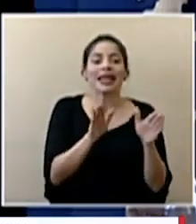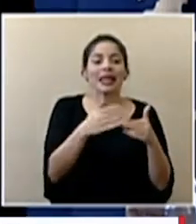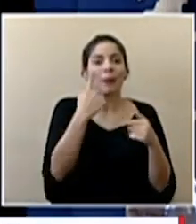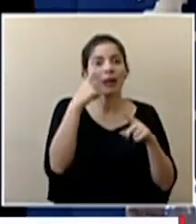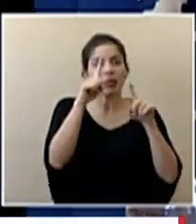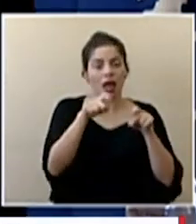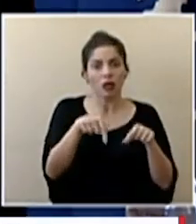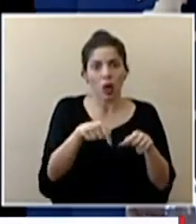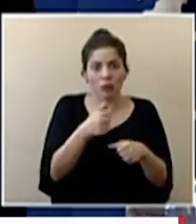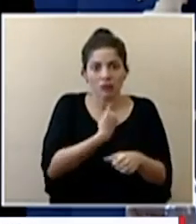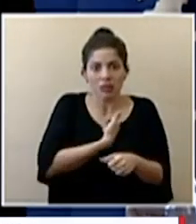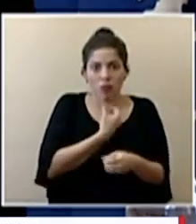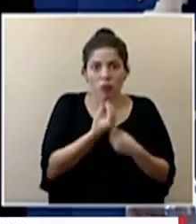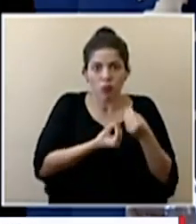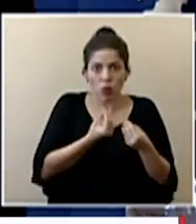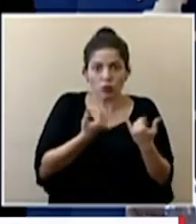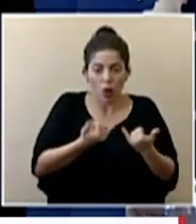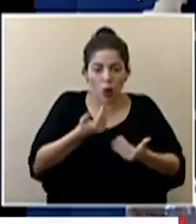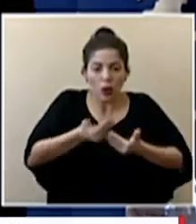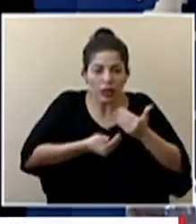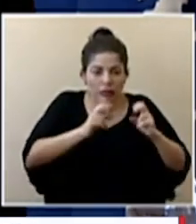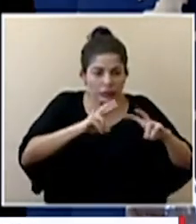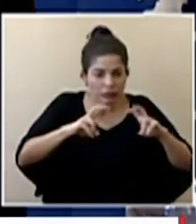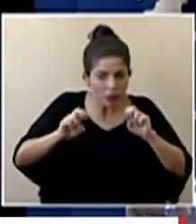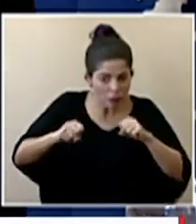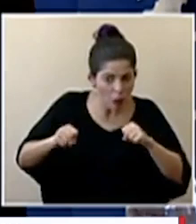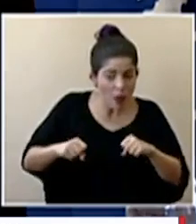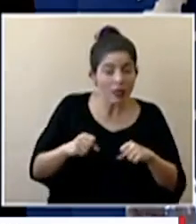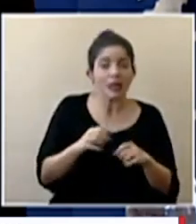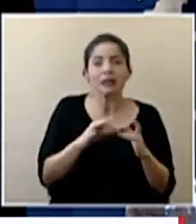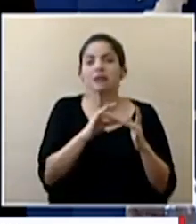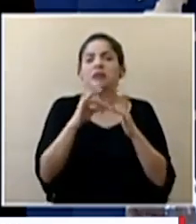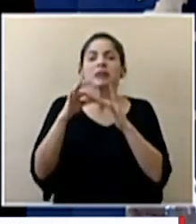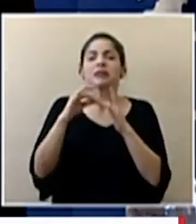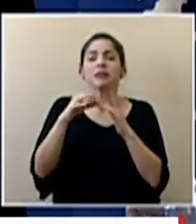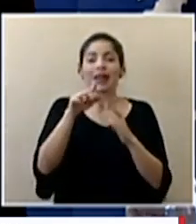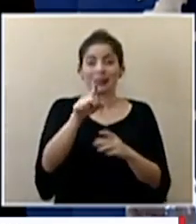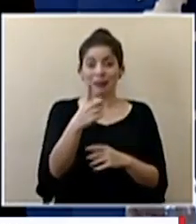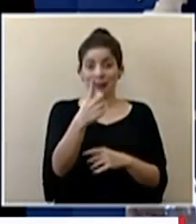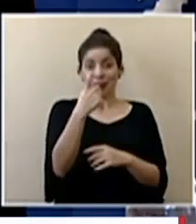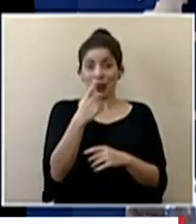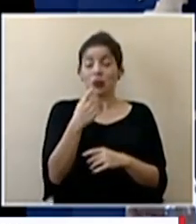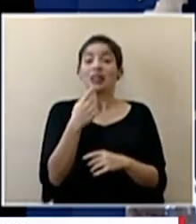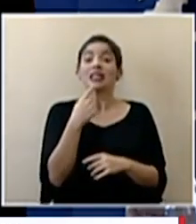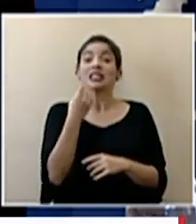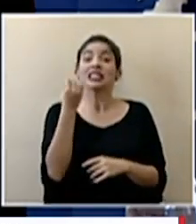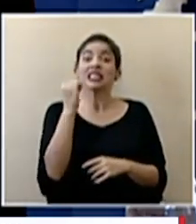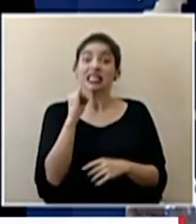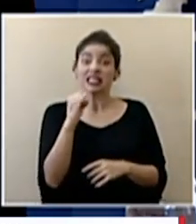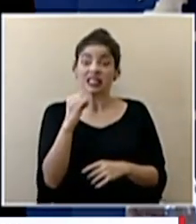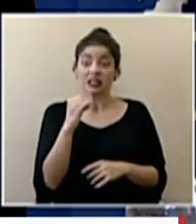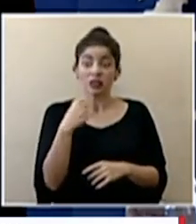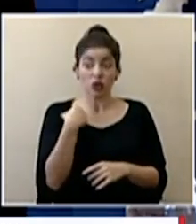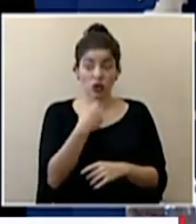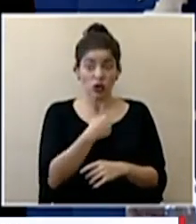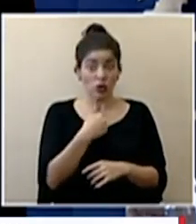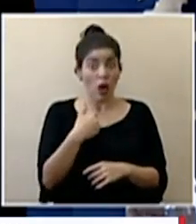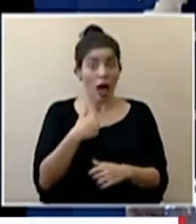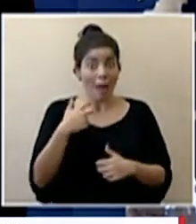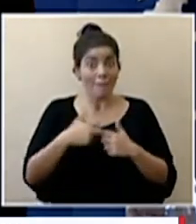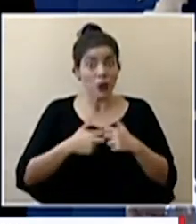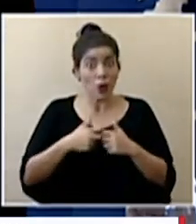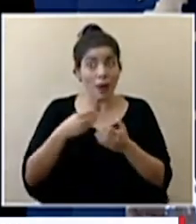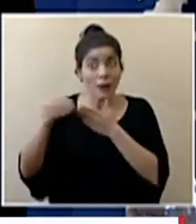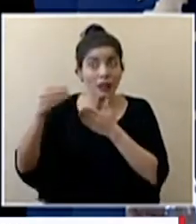diagnóstico así que lo que se resalta en la pregunta de si estamos viendo problemas con el